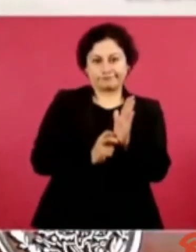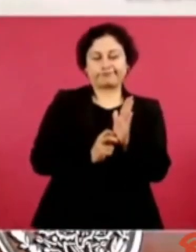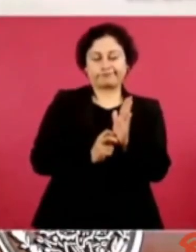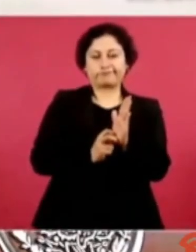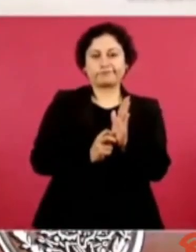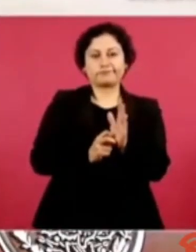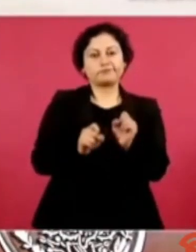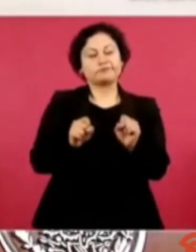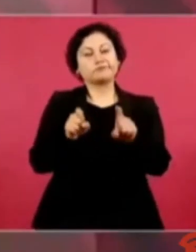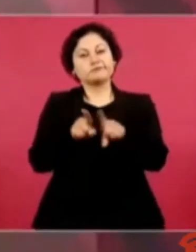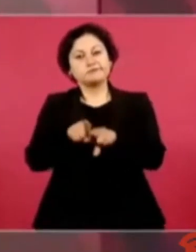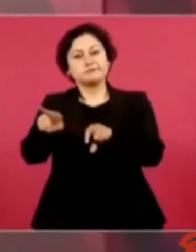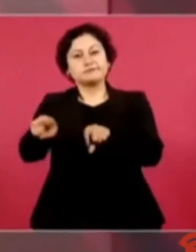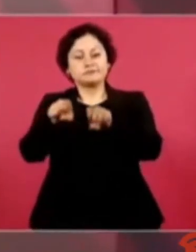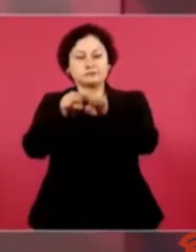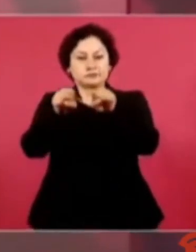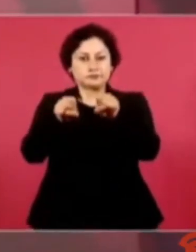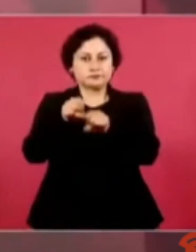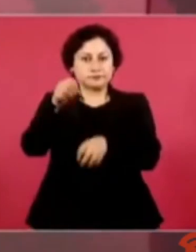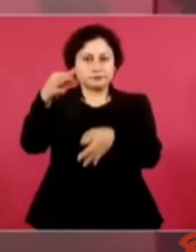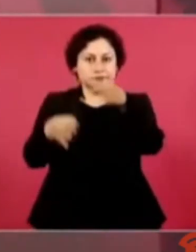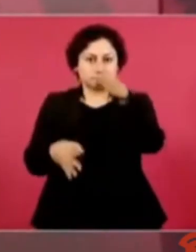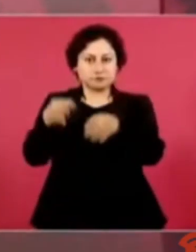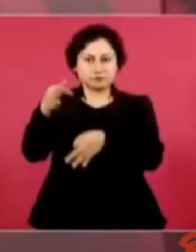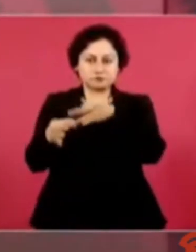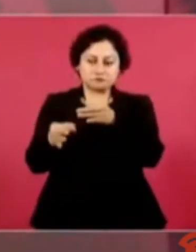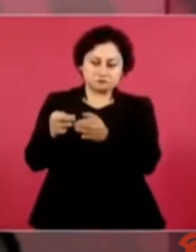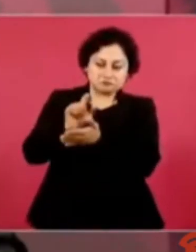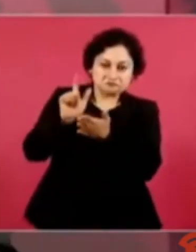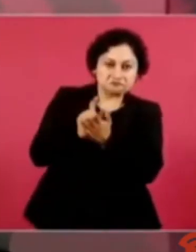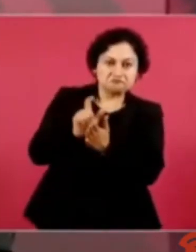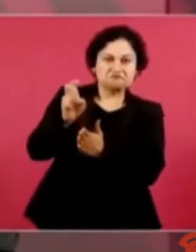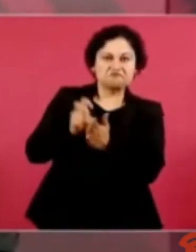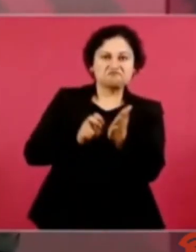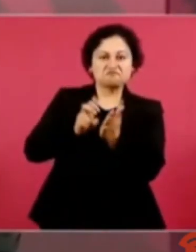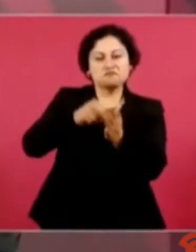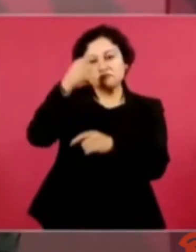los jueces, los magistrados, los ministros, los elige el pueblo,